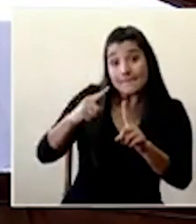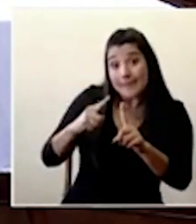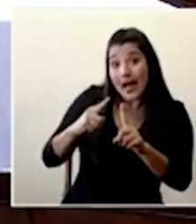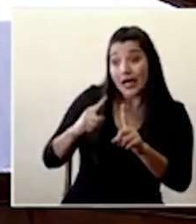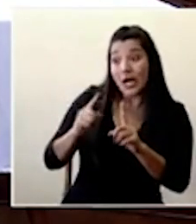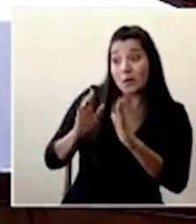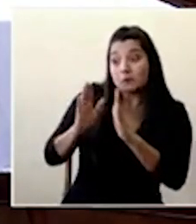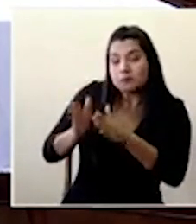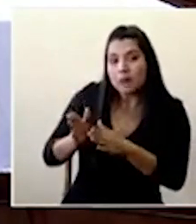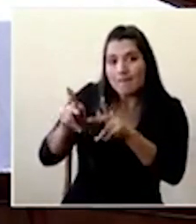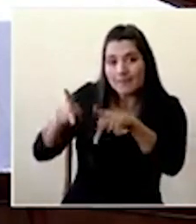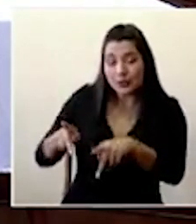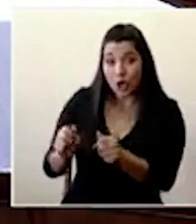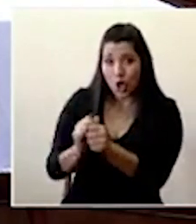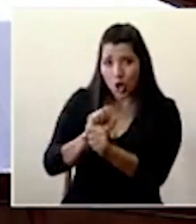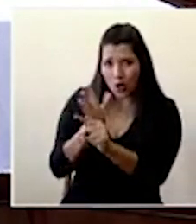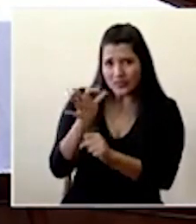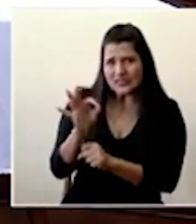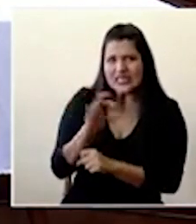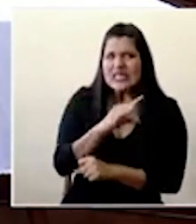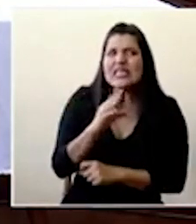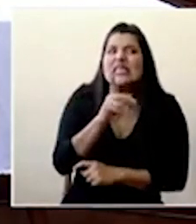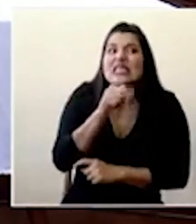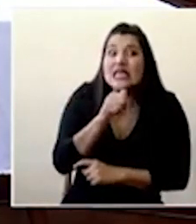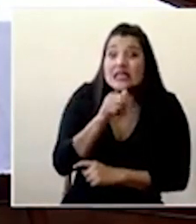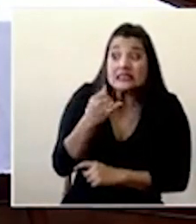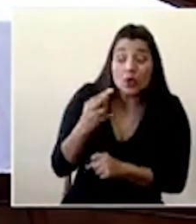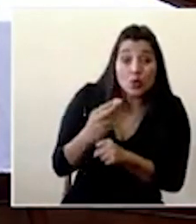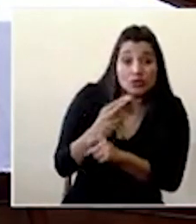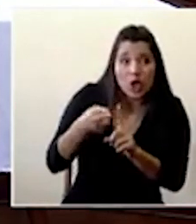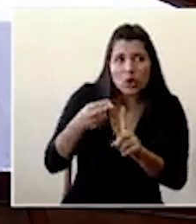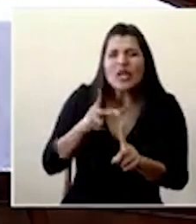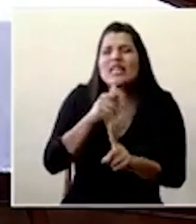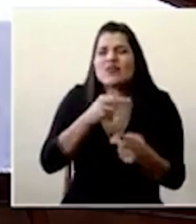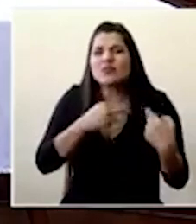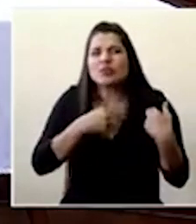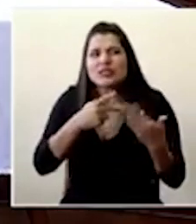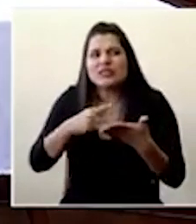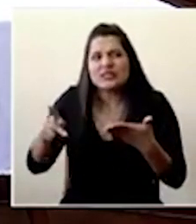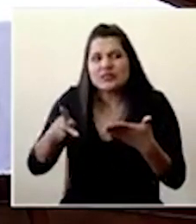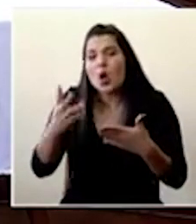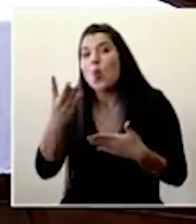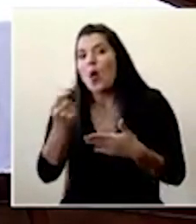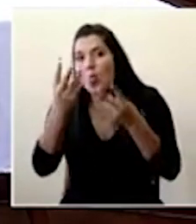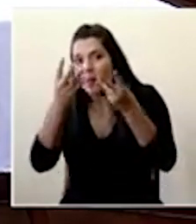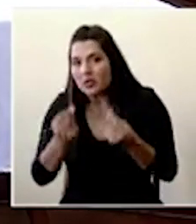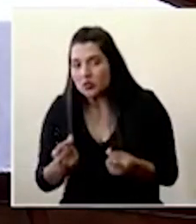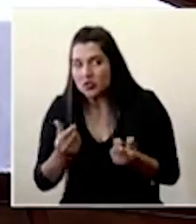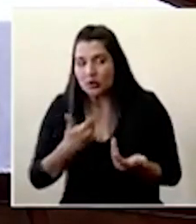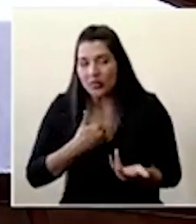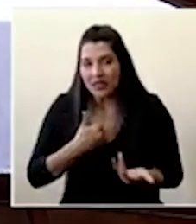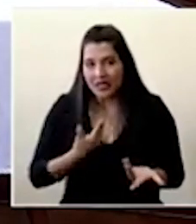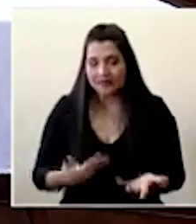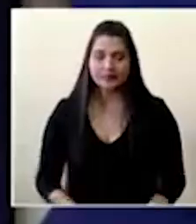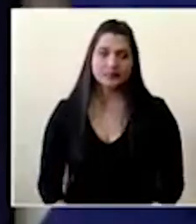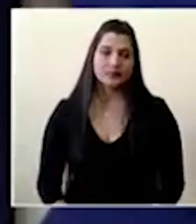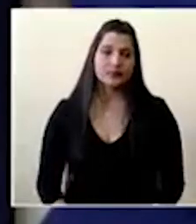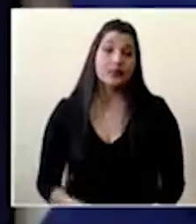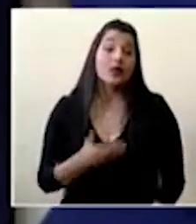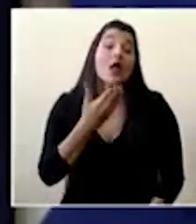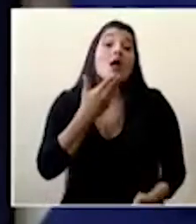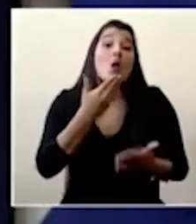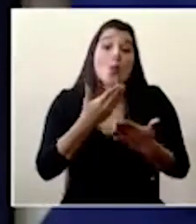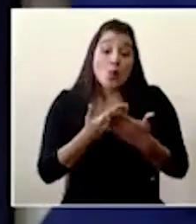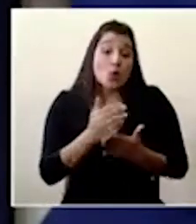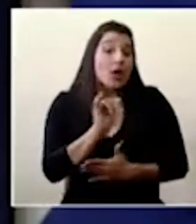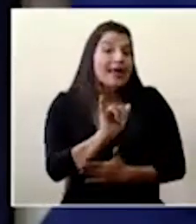haría el pago de este tipo de servicios y cuánto es el presupuesto más o menos que se maneja Bueno este es un un proyecto que